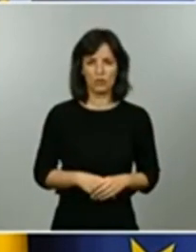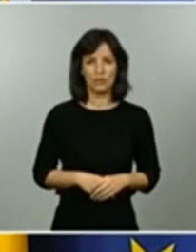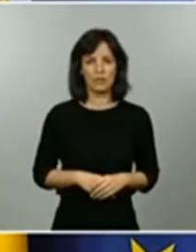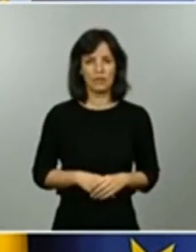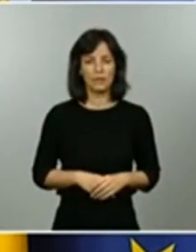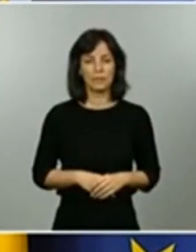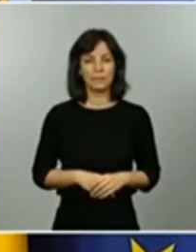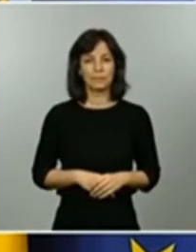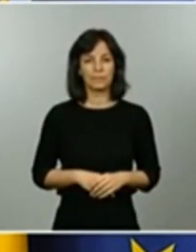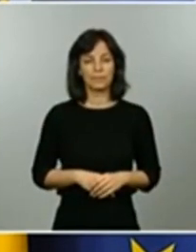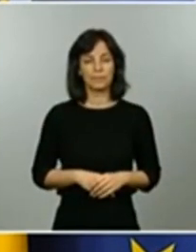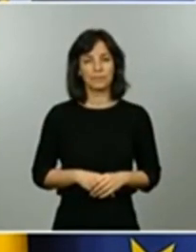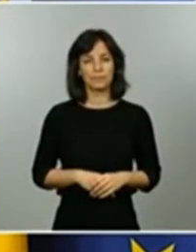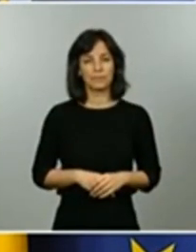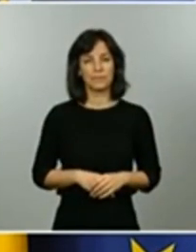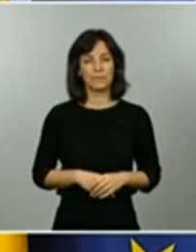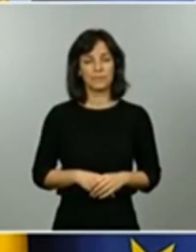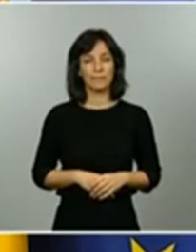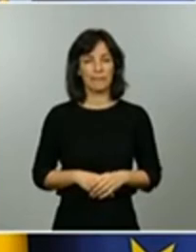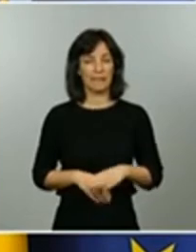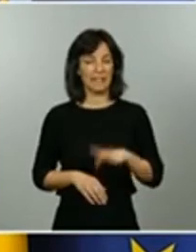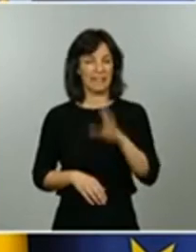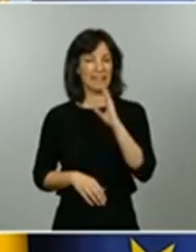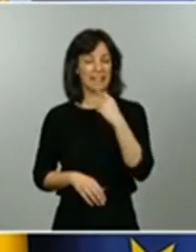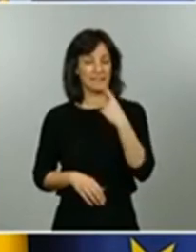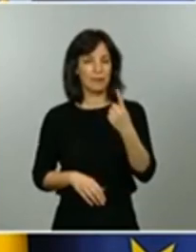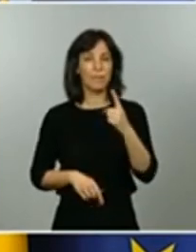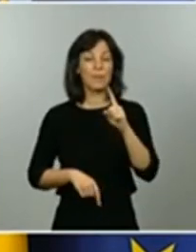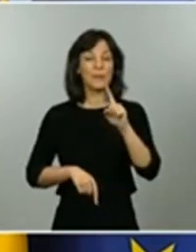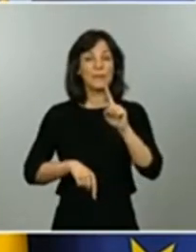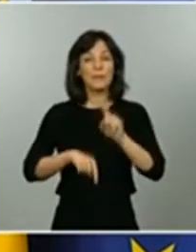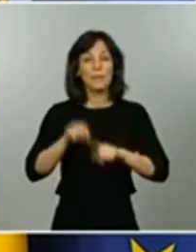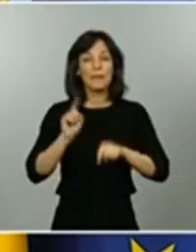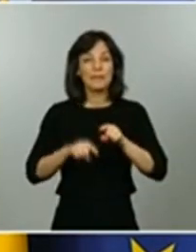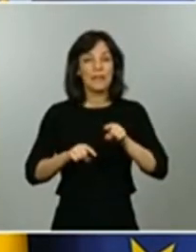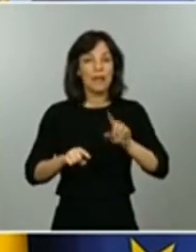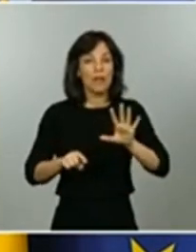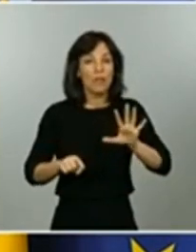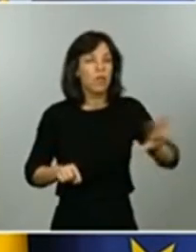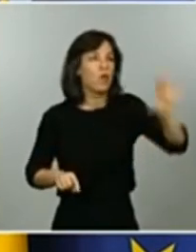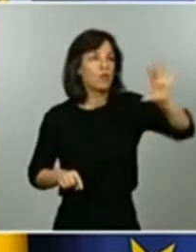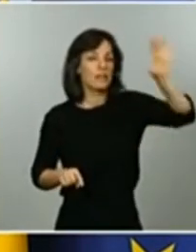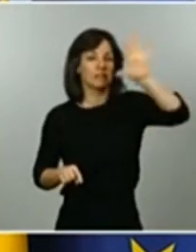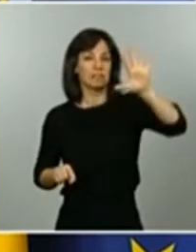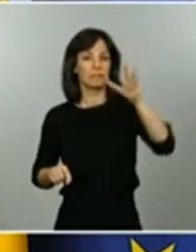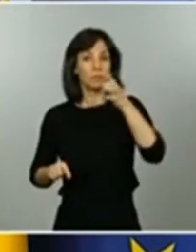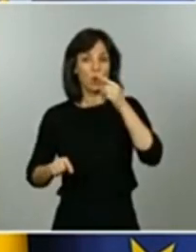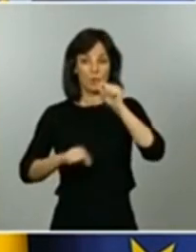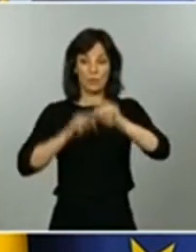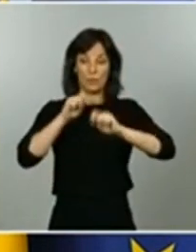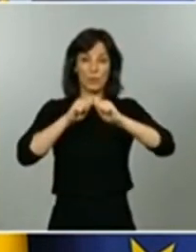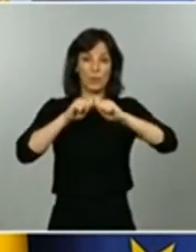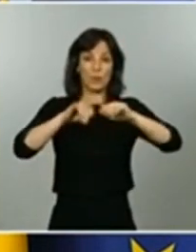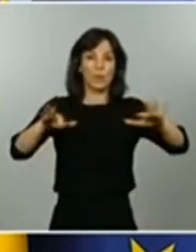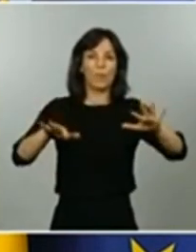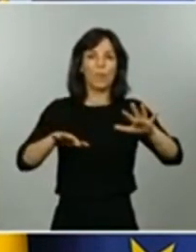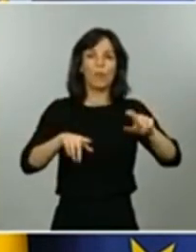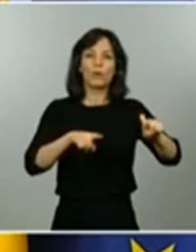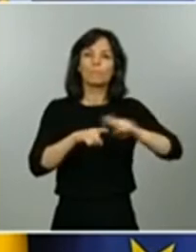como ya le digo algunas zonas en los que sobre todo por la evolución de la epidemia pero también por sus características especiales que